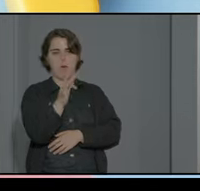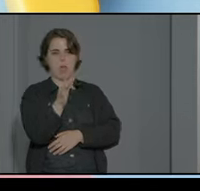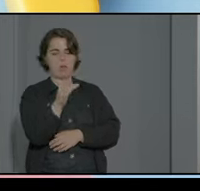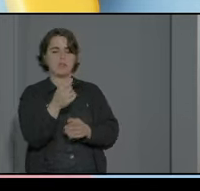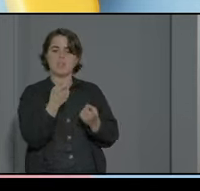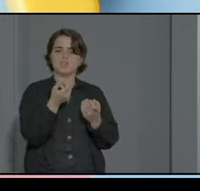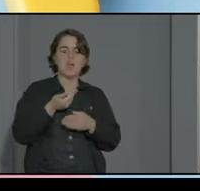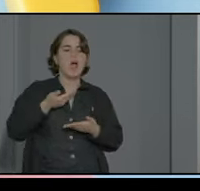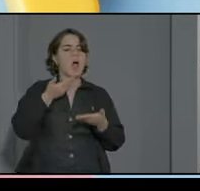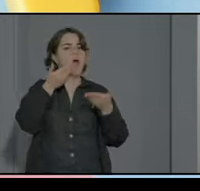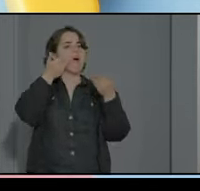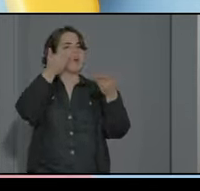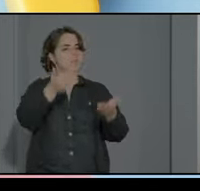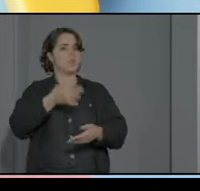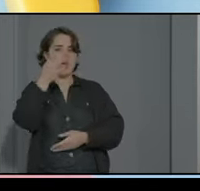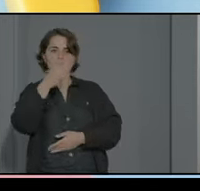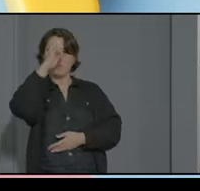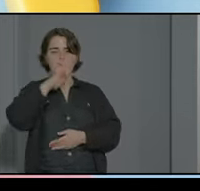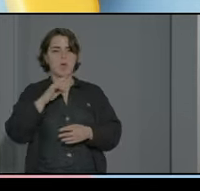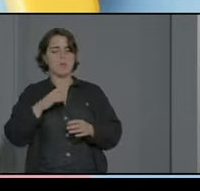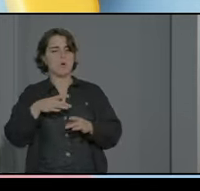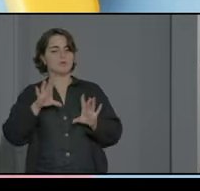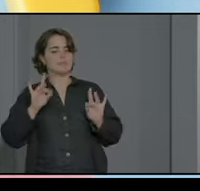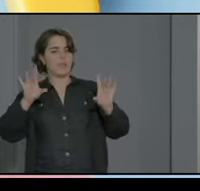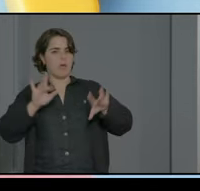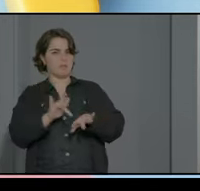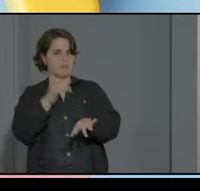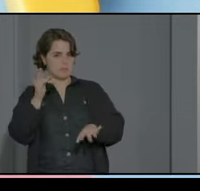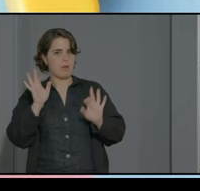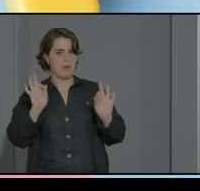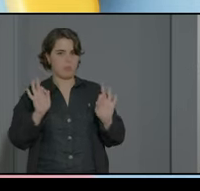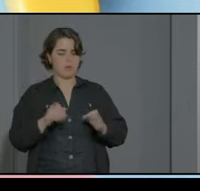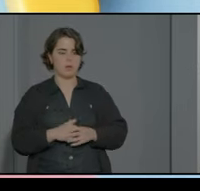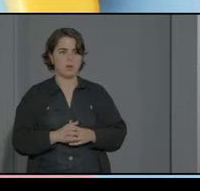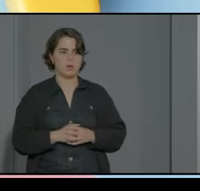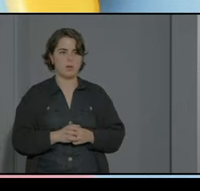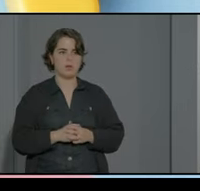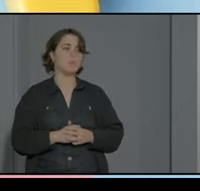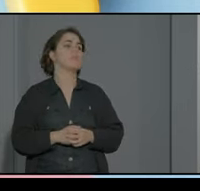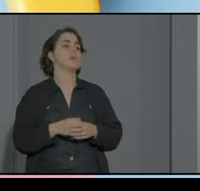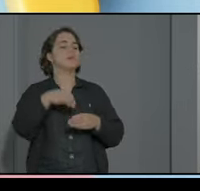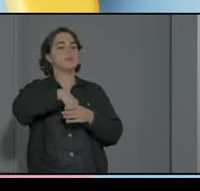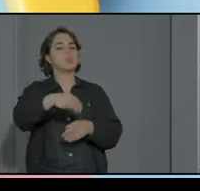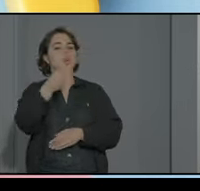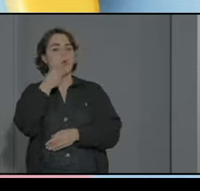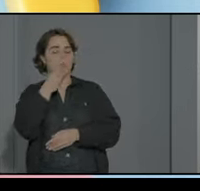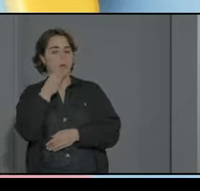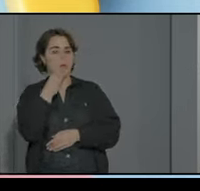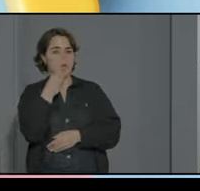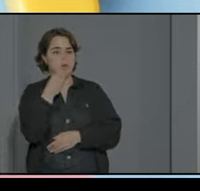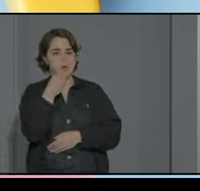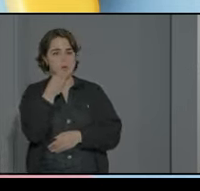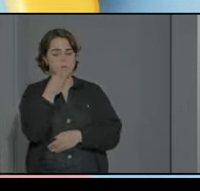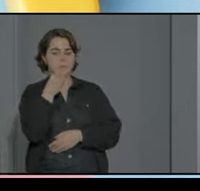cierta ayuda y son niños con un perfil muy sensible vale en el comedor también hay un